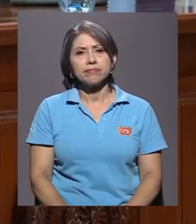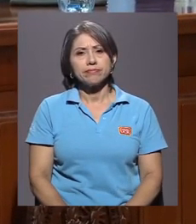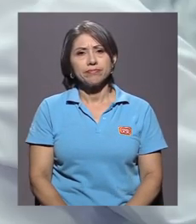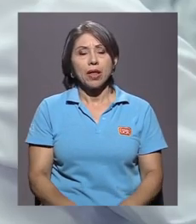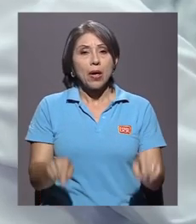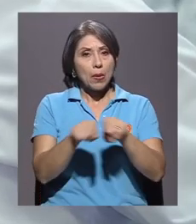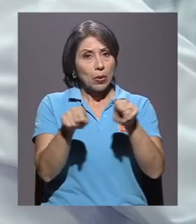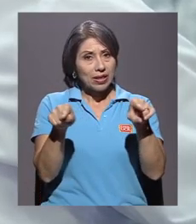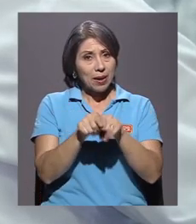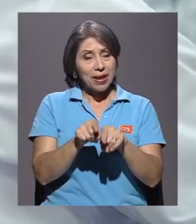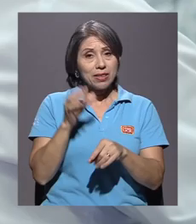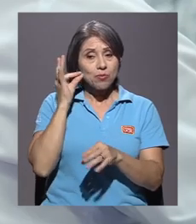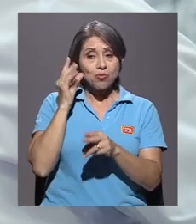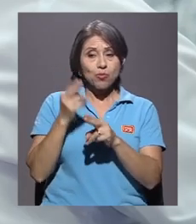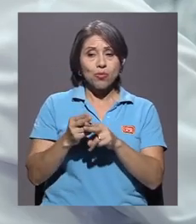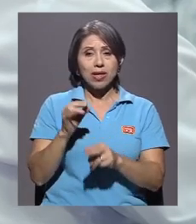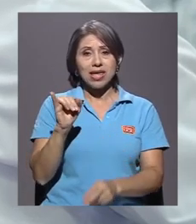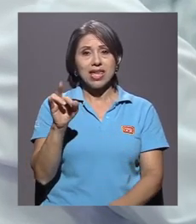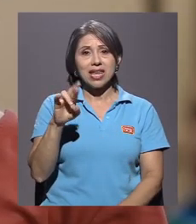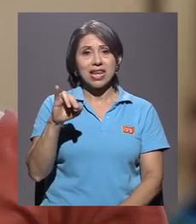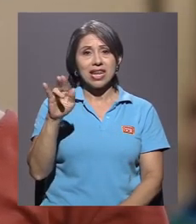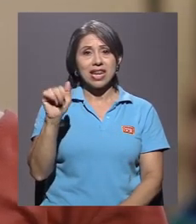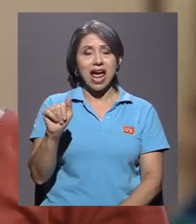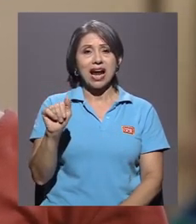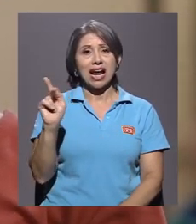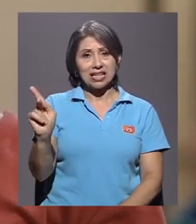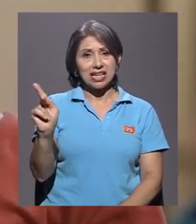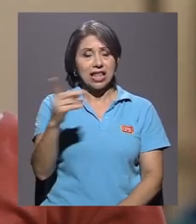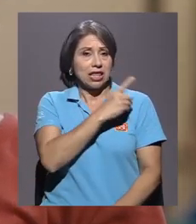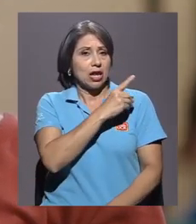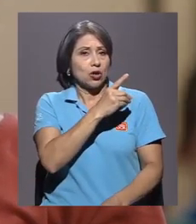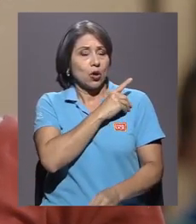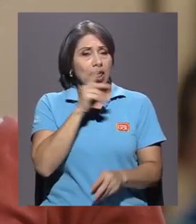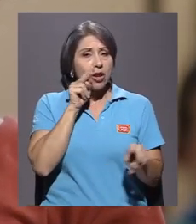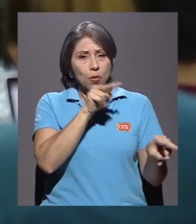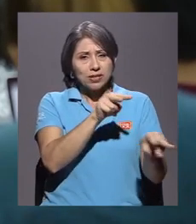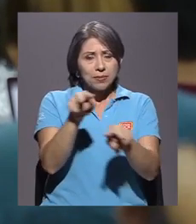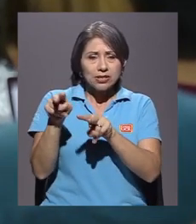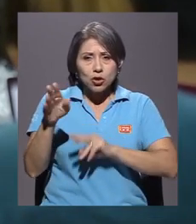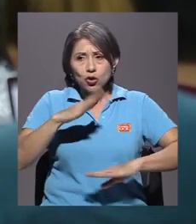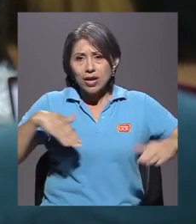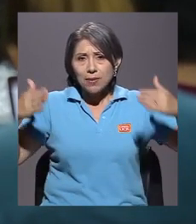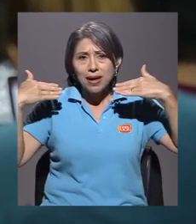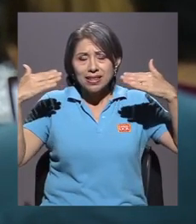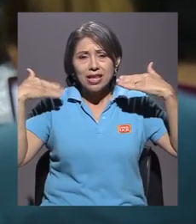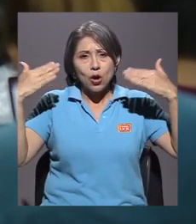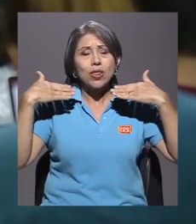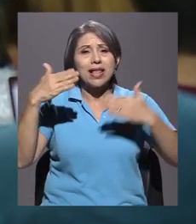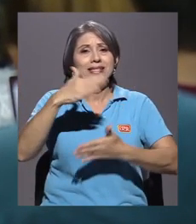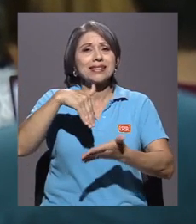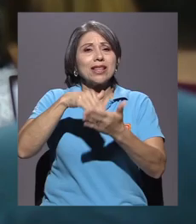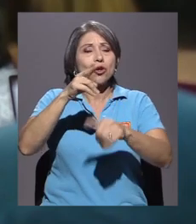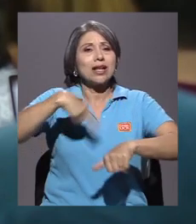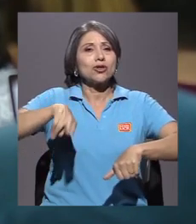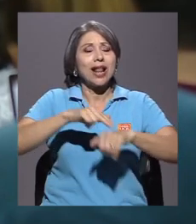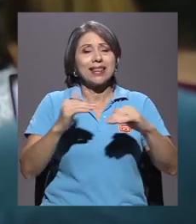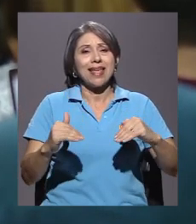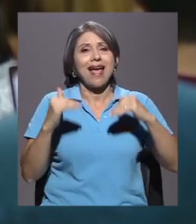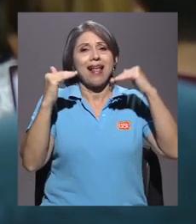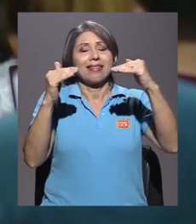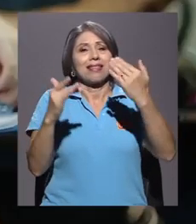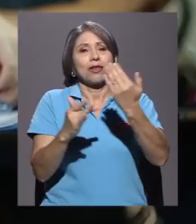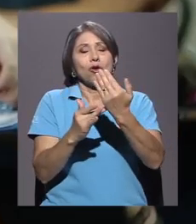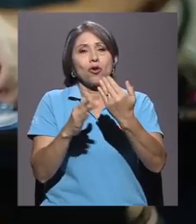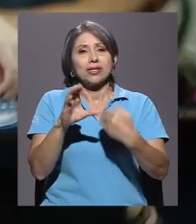Por otra parte, Irina Katchan, directora del Observatorio Climático del Centro Nacional de Alta Tecnología, CENAT, destacó la importancia